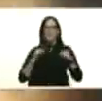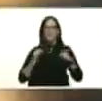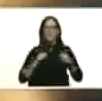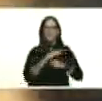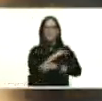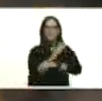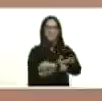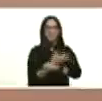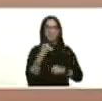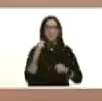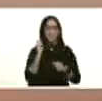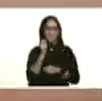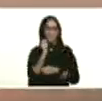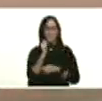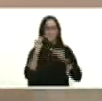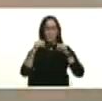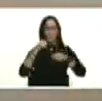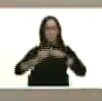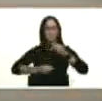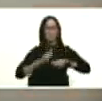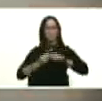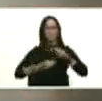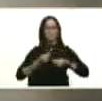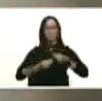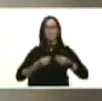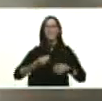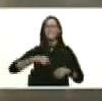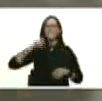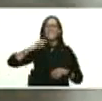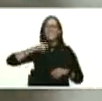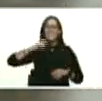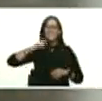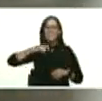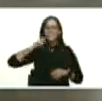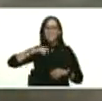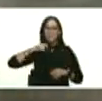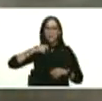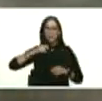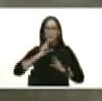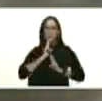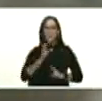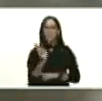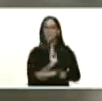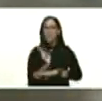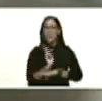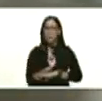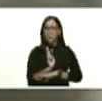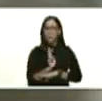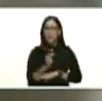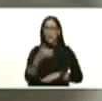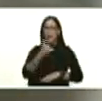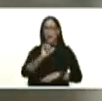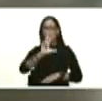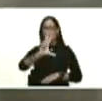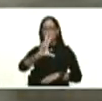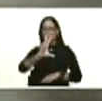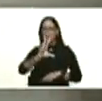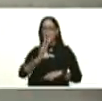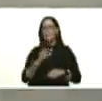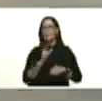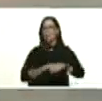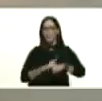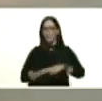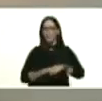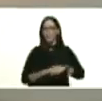tarea que hoy se está implementando es necesaria para la respuesta inmediata aquí hay como tres fases presidente la primera